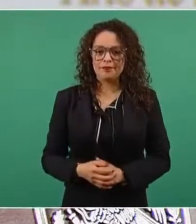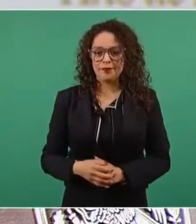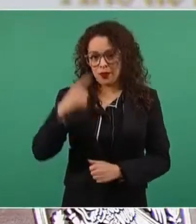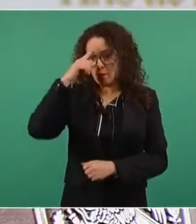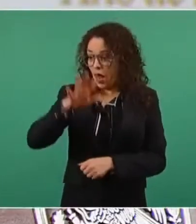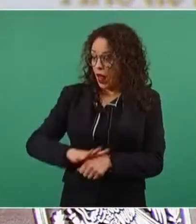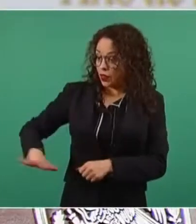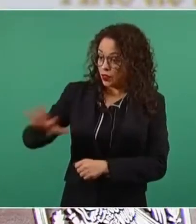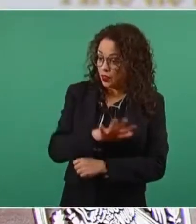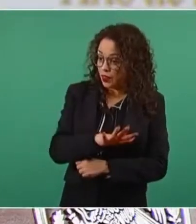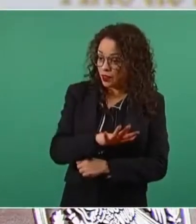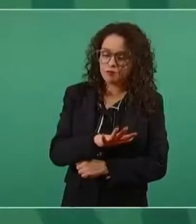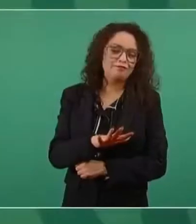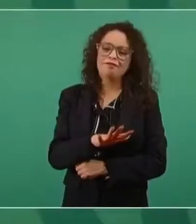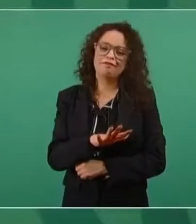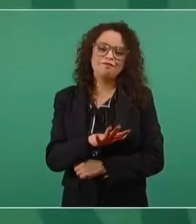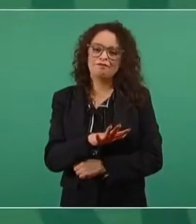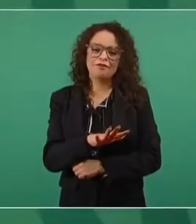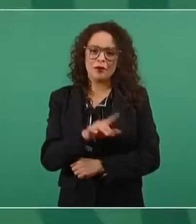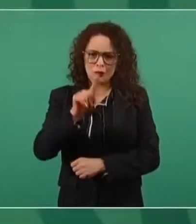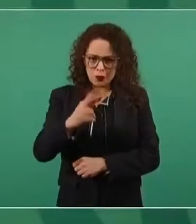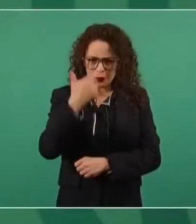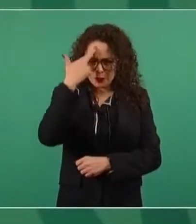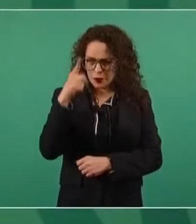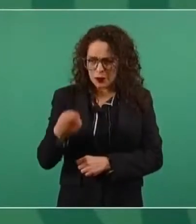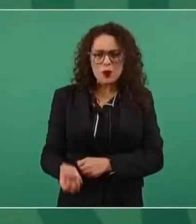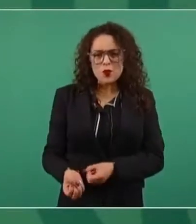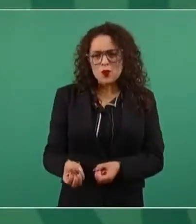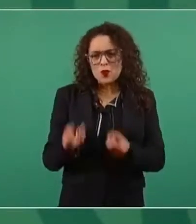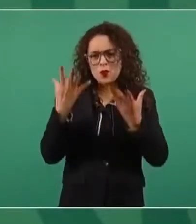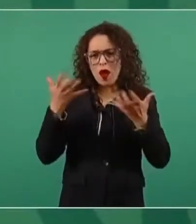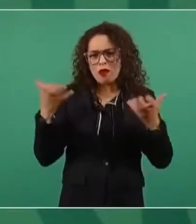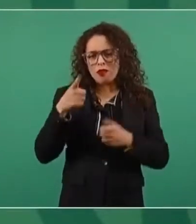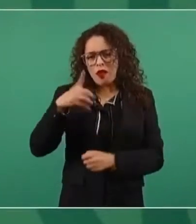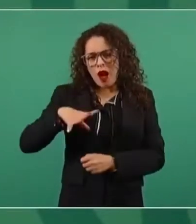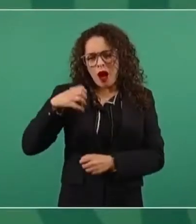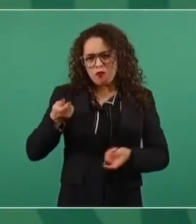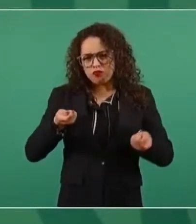¿Se acuerdan cuánto manipularon con eso?